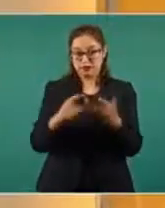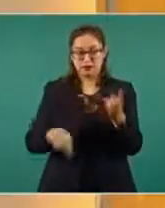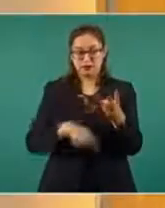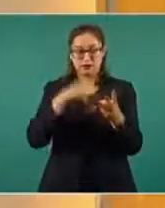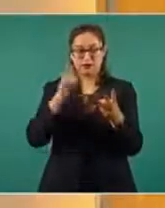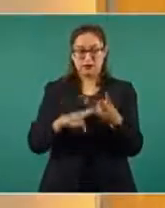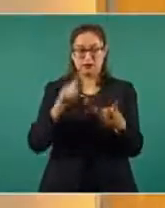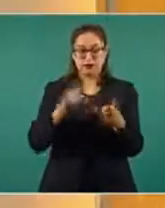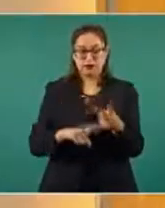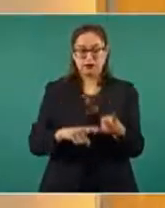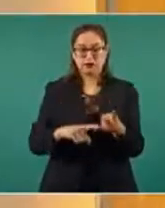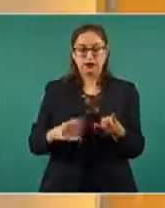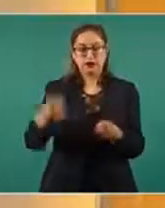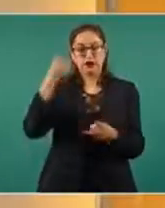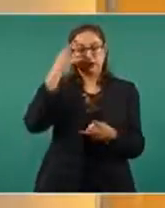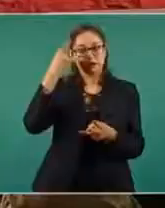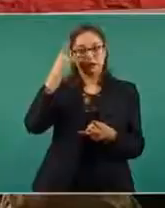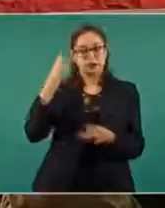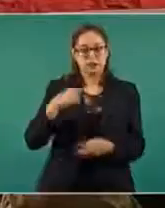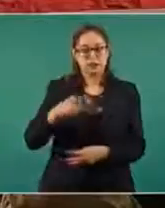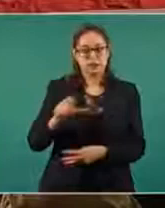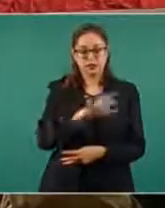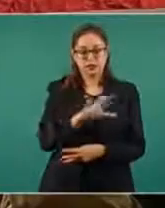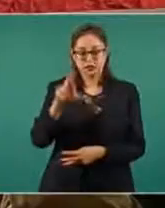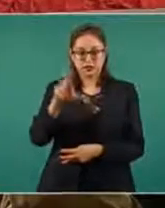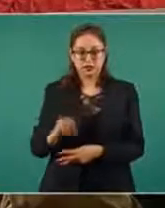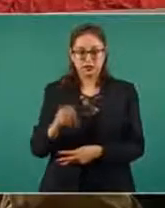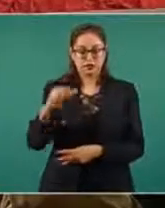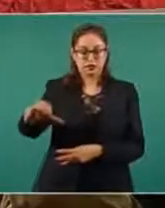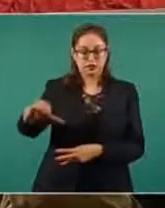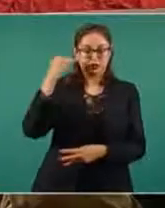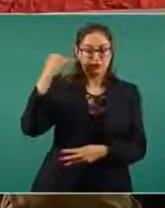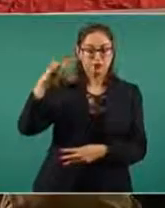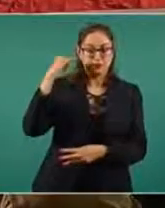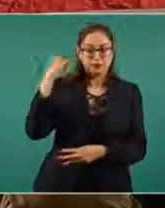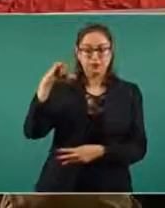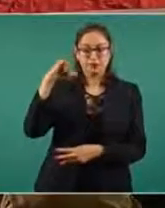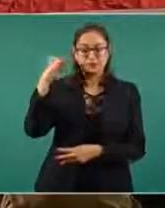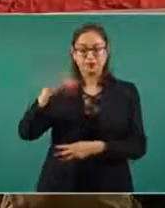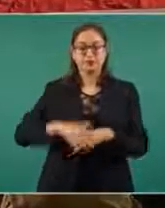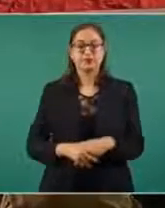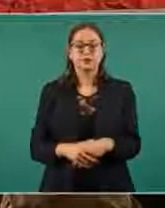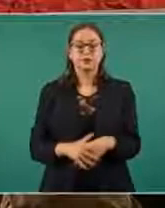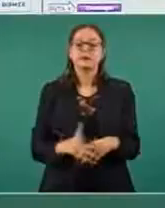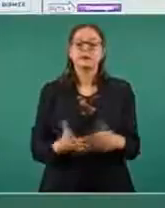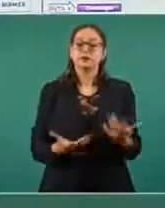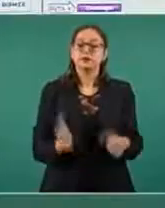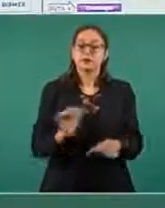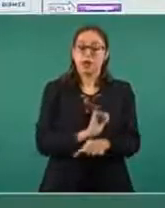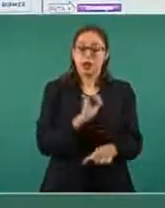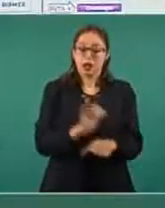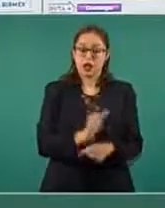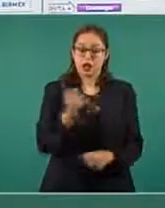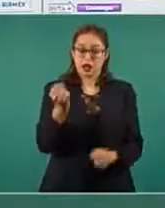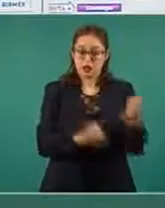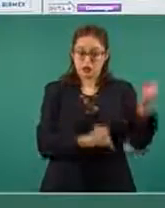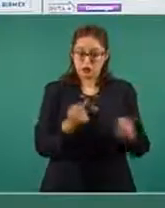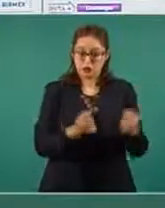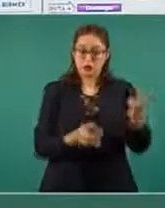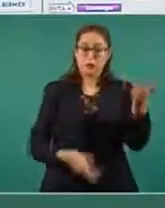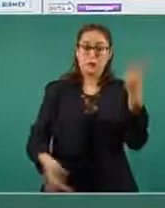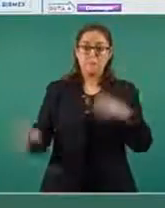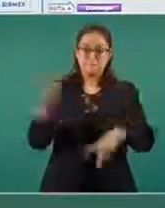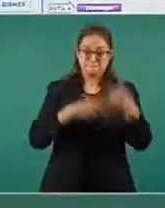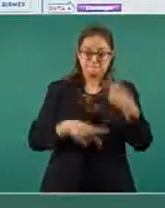Campeche, Quintana Roo y Yucatán. Por vía terrestre, acudieron al Incán, el